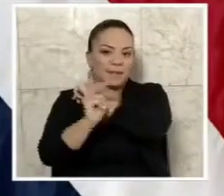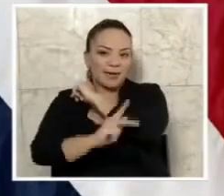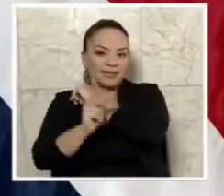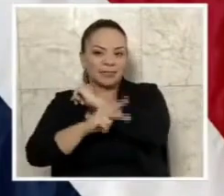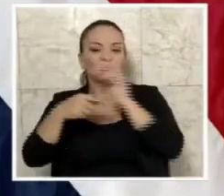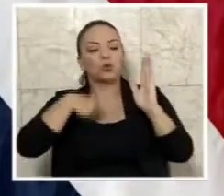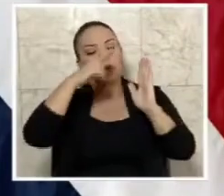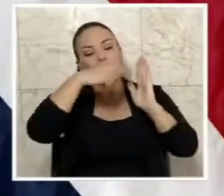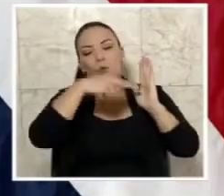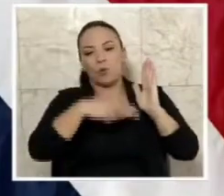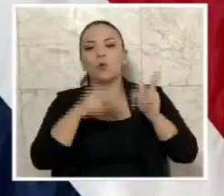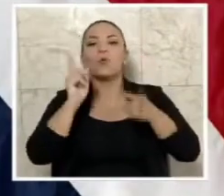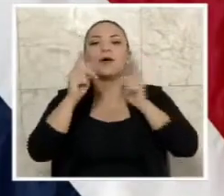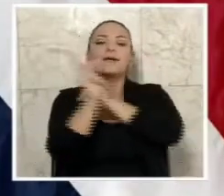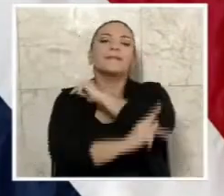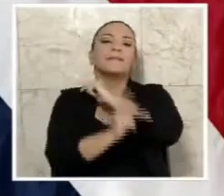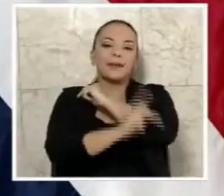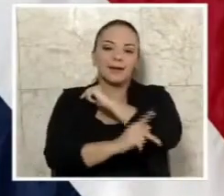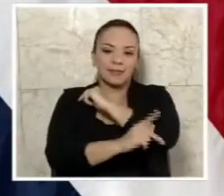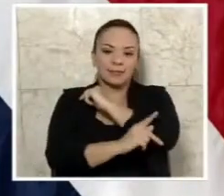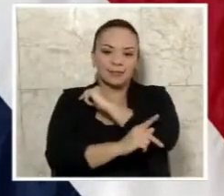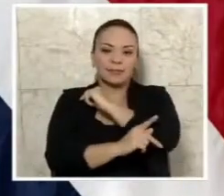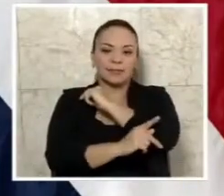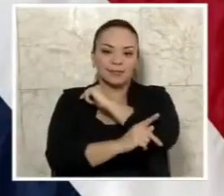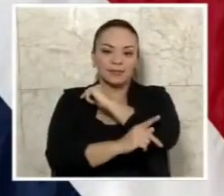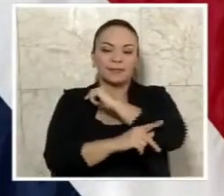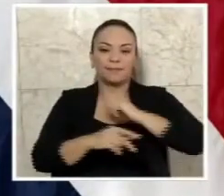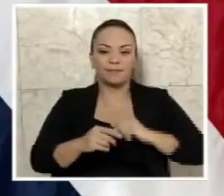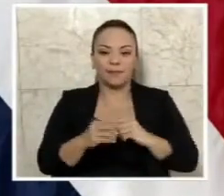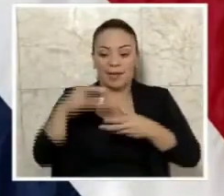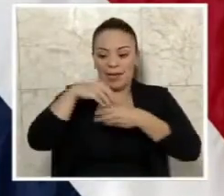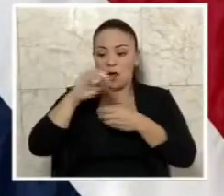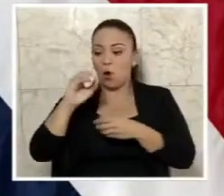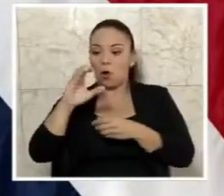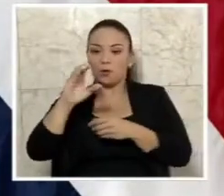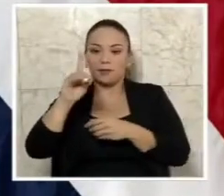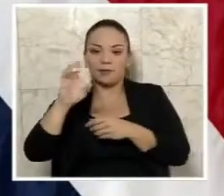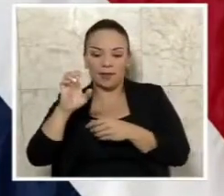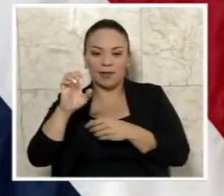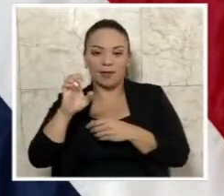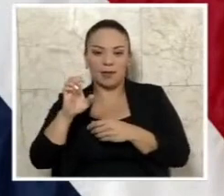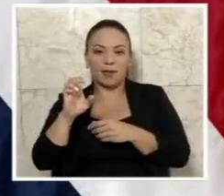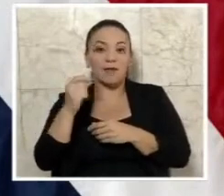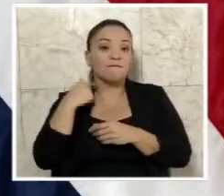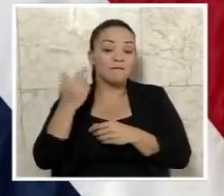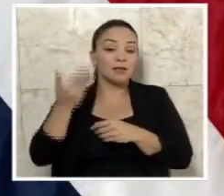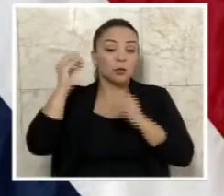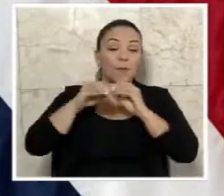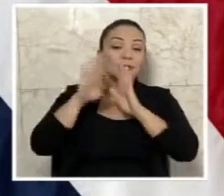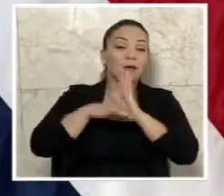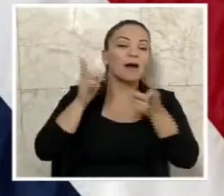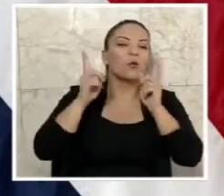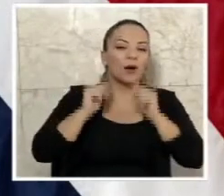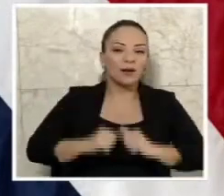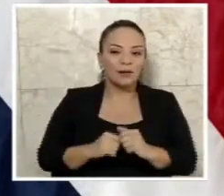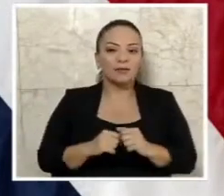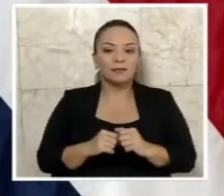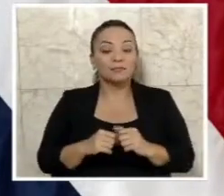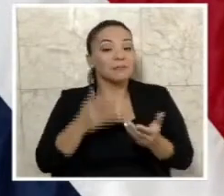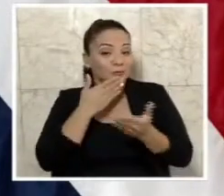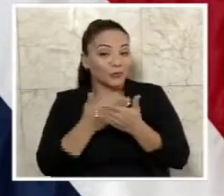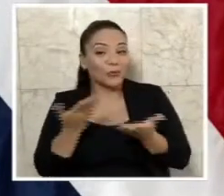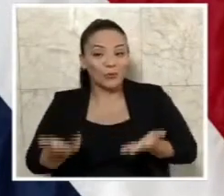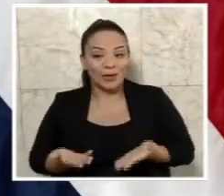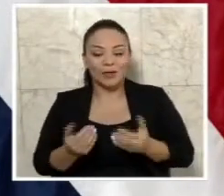cuál es el país que tiene entre la OCDE la inflación más baja, que es lo